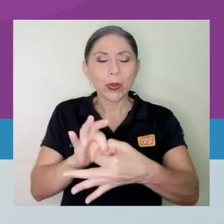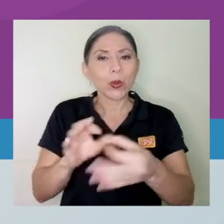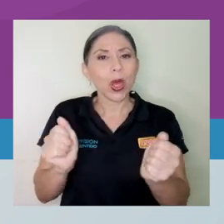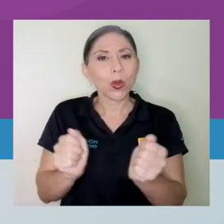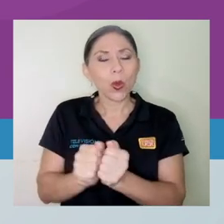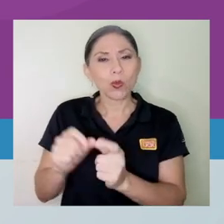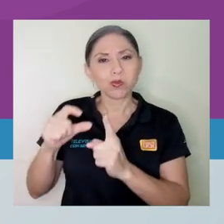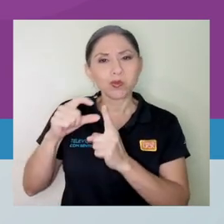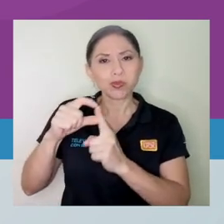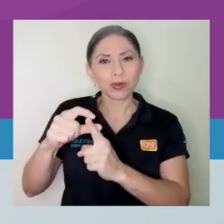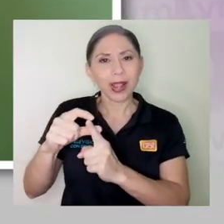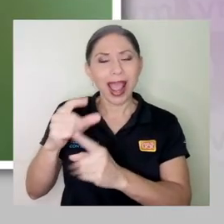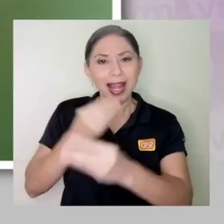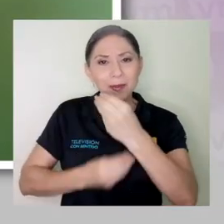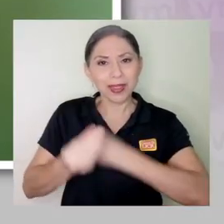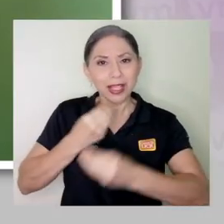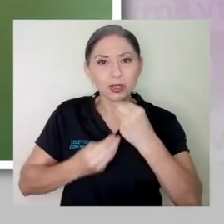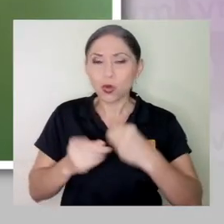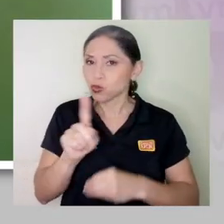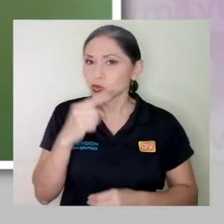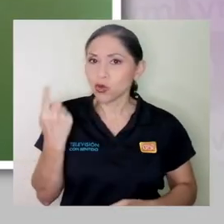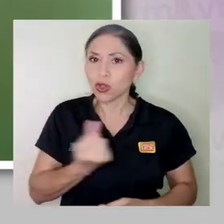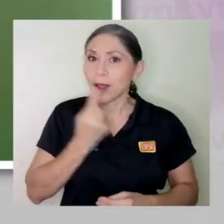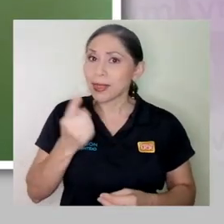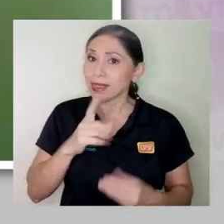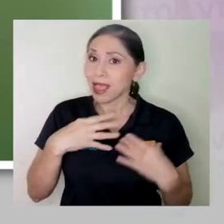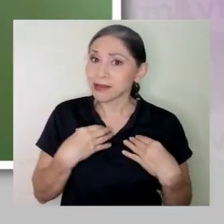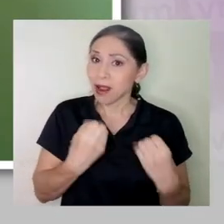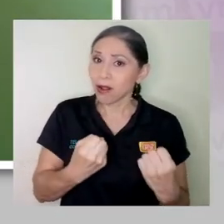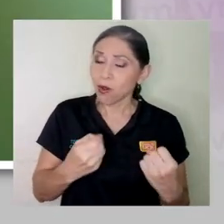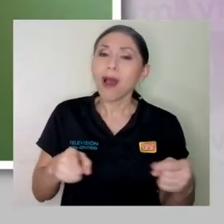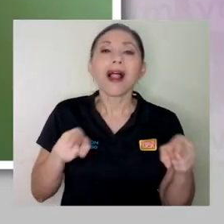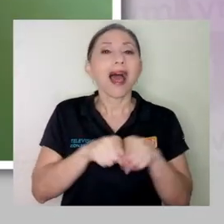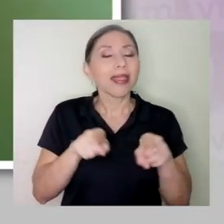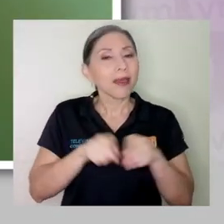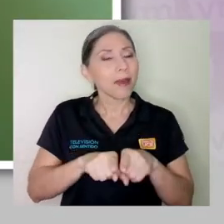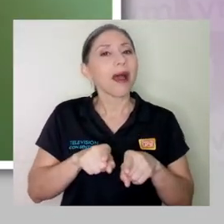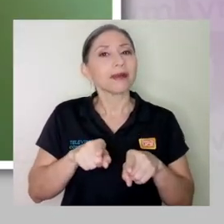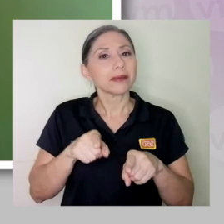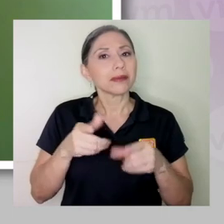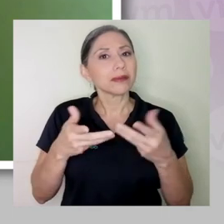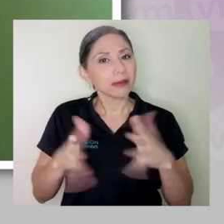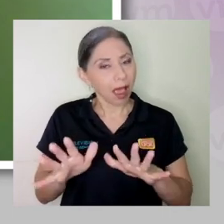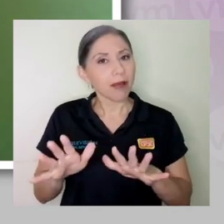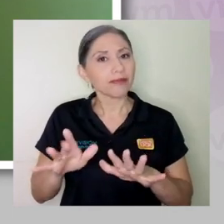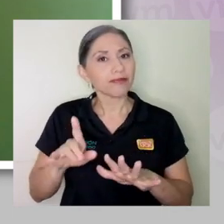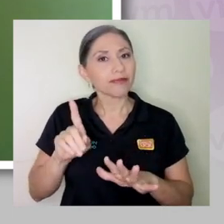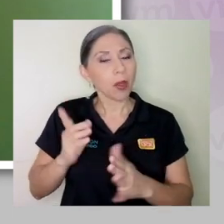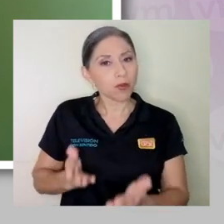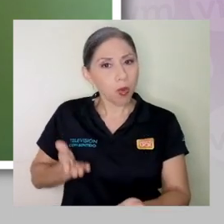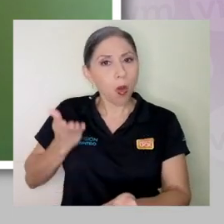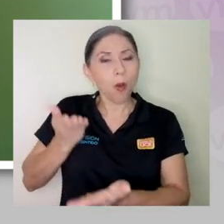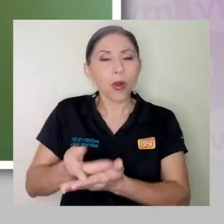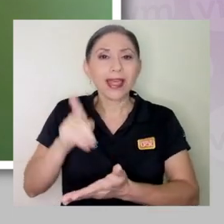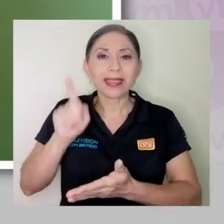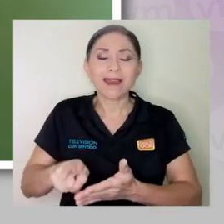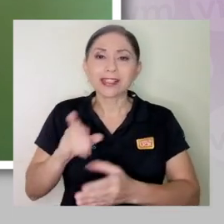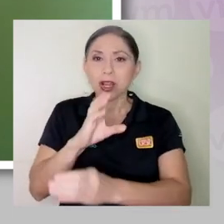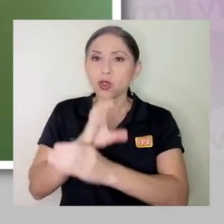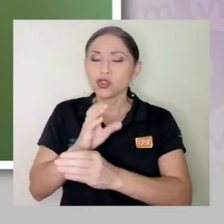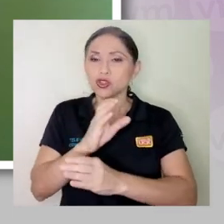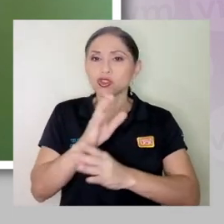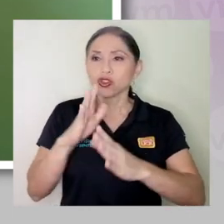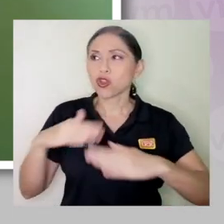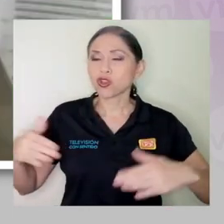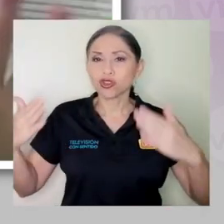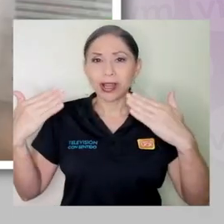ese término de alimentación que ya no solo tiene que ser saludable, sino que además se está proponiendo que tiene que ser